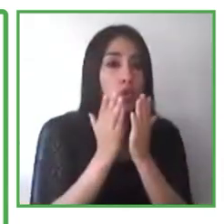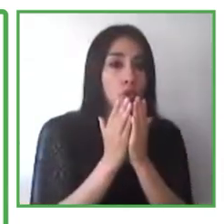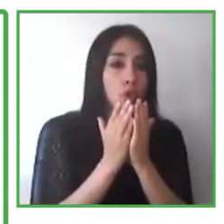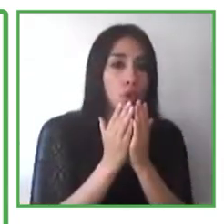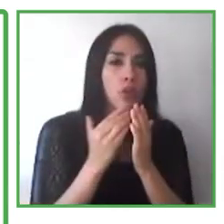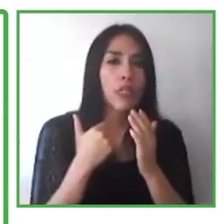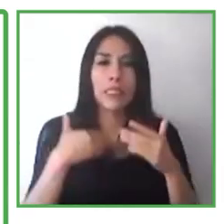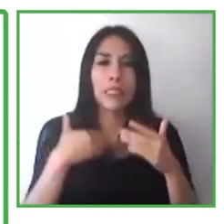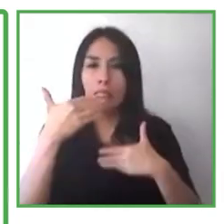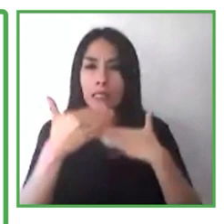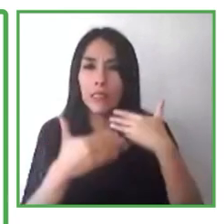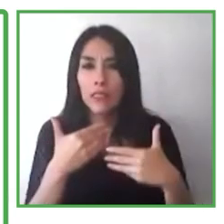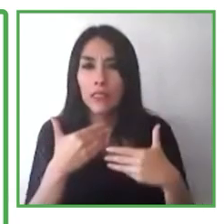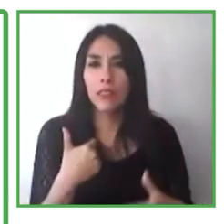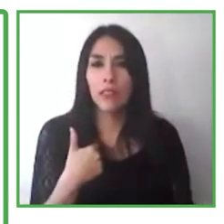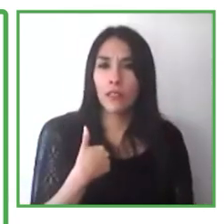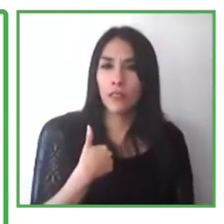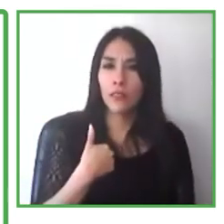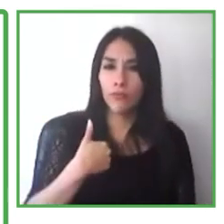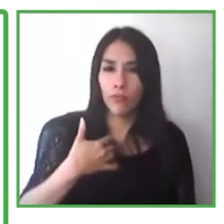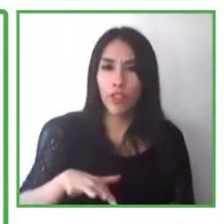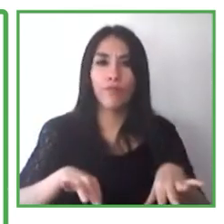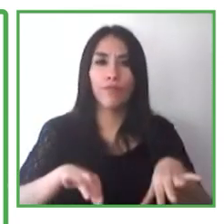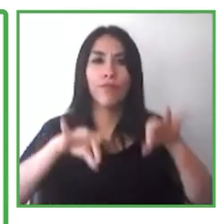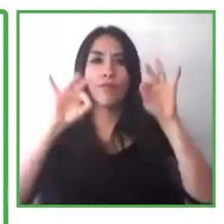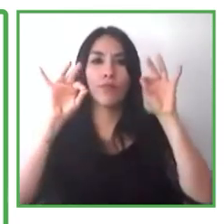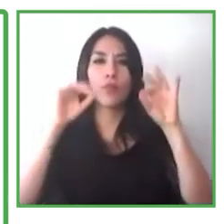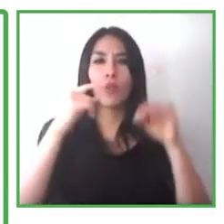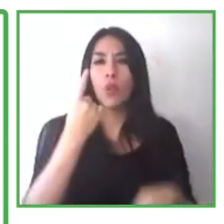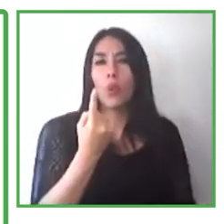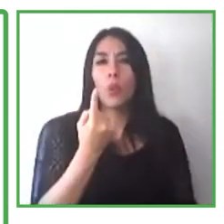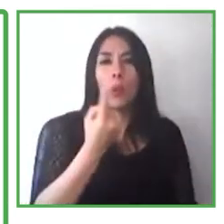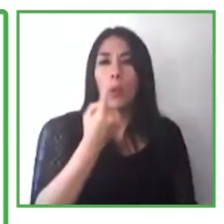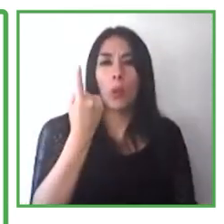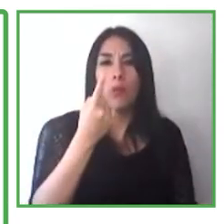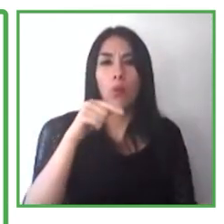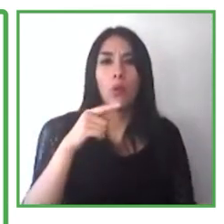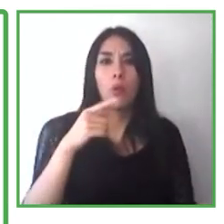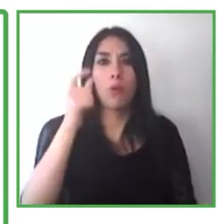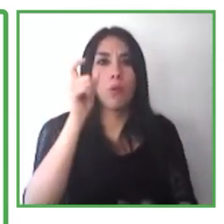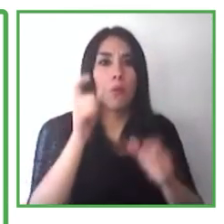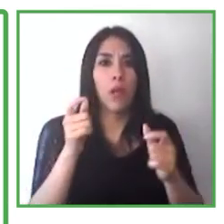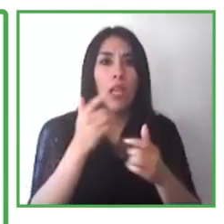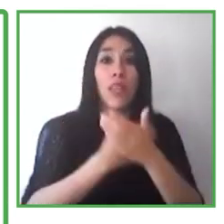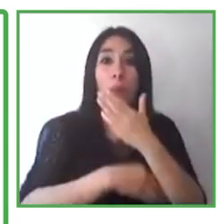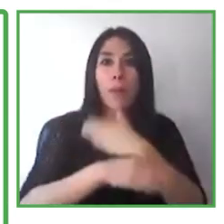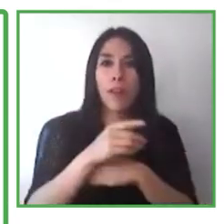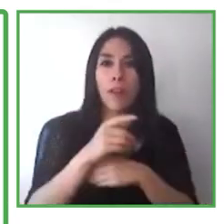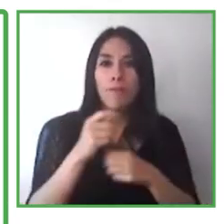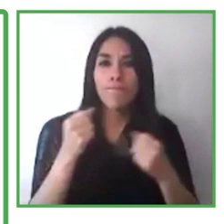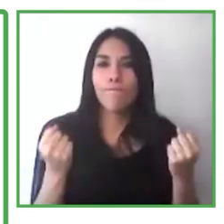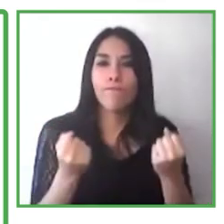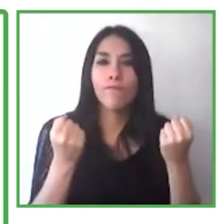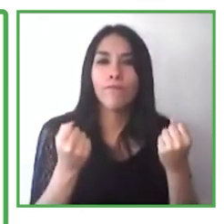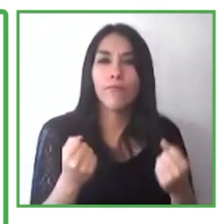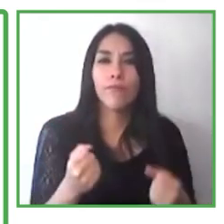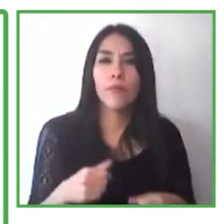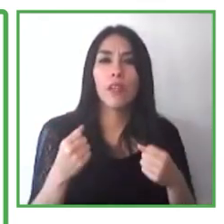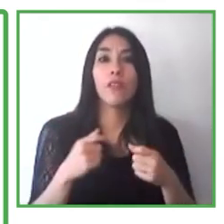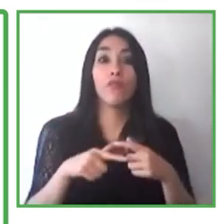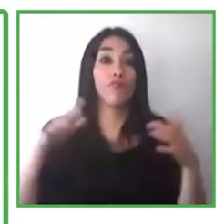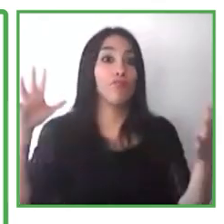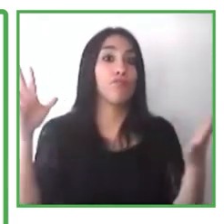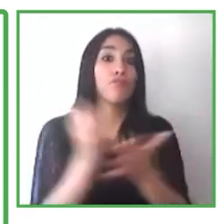éxito de uno, dos, tres personas con discapacidades que van a ser exitosas, y luego